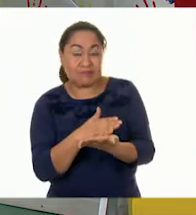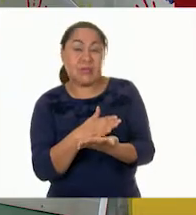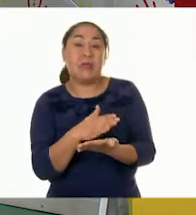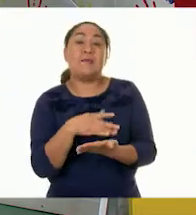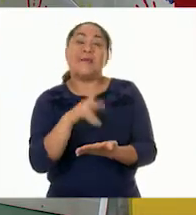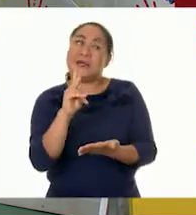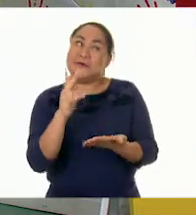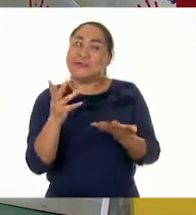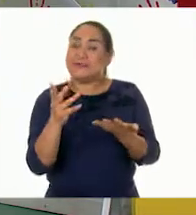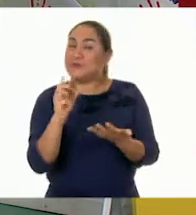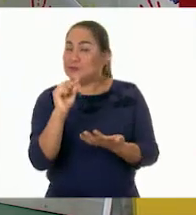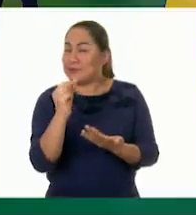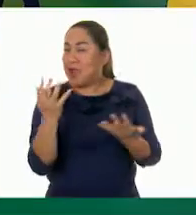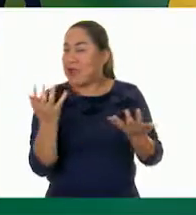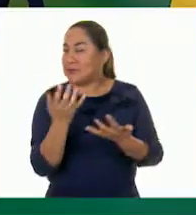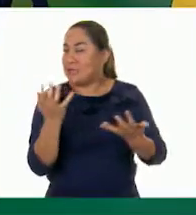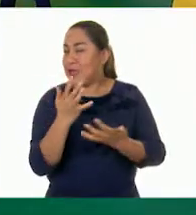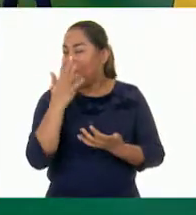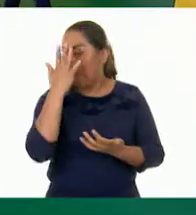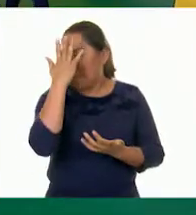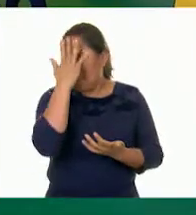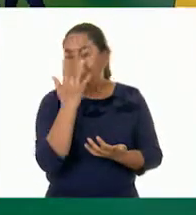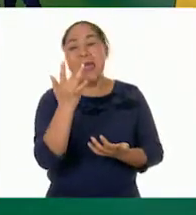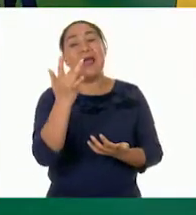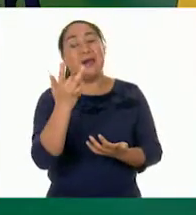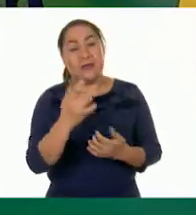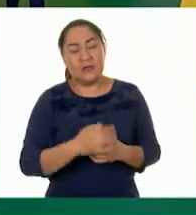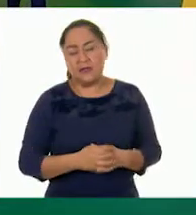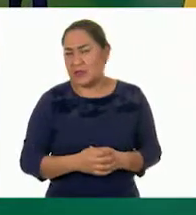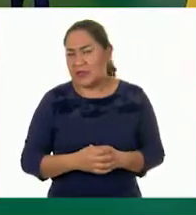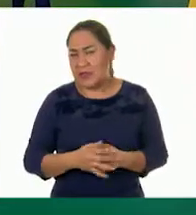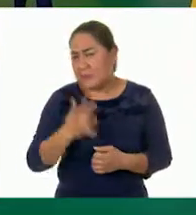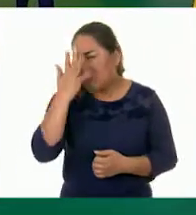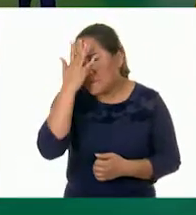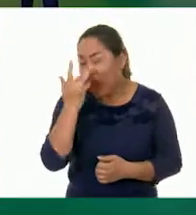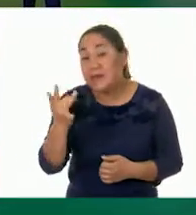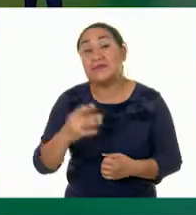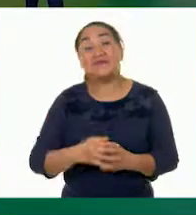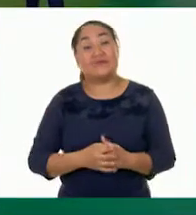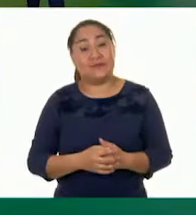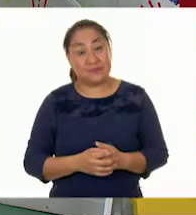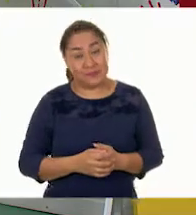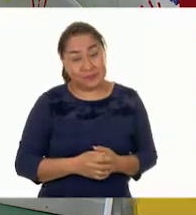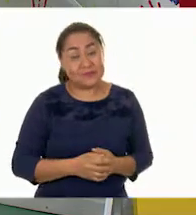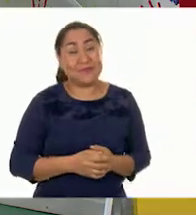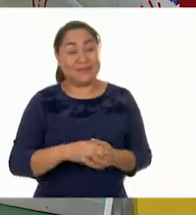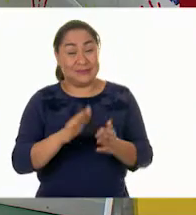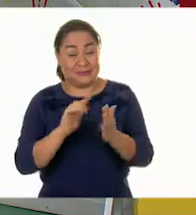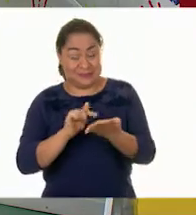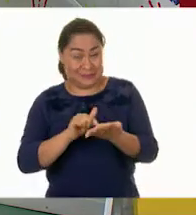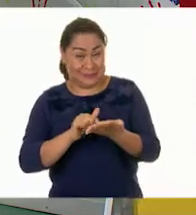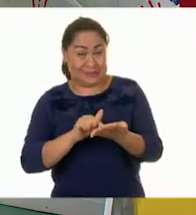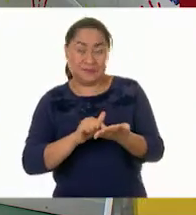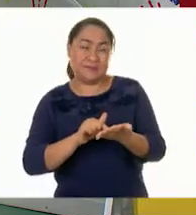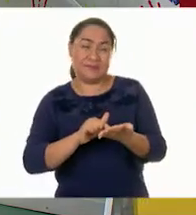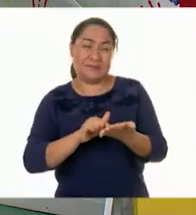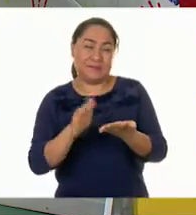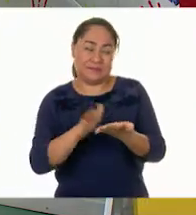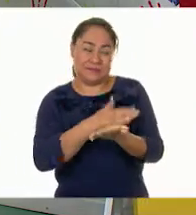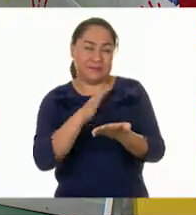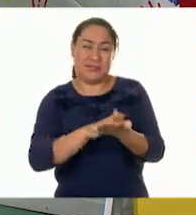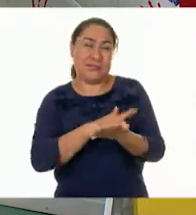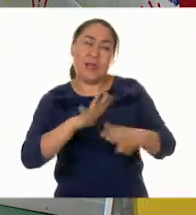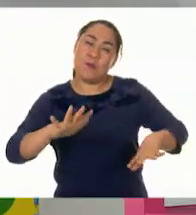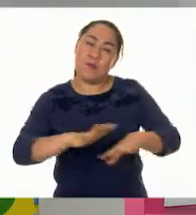hacer magia. ¿Magia? Claro, porque tenemos que cambiar esta página por otra. ¿Y